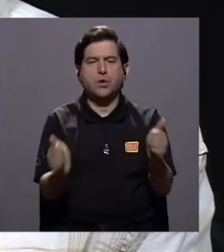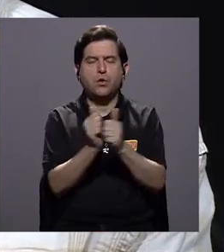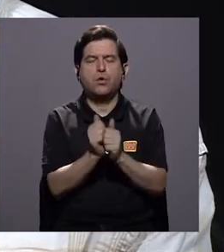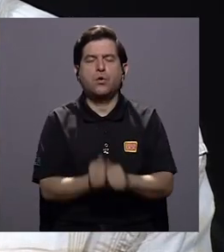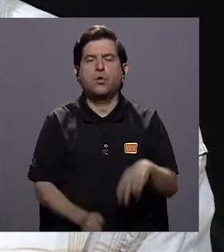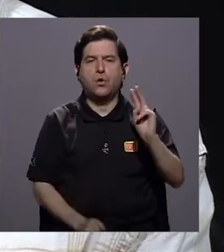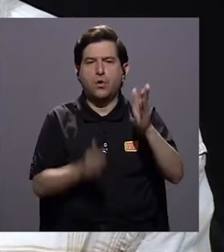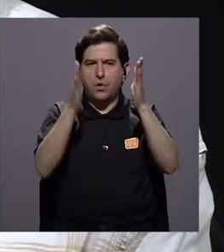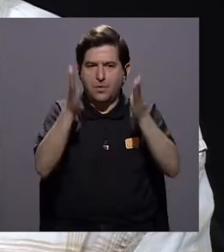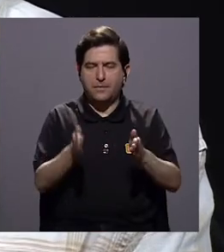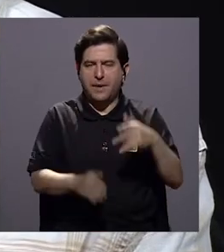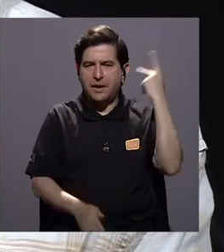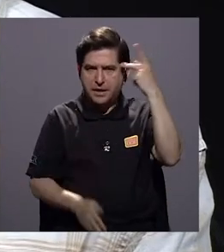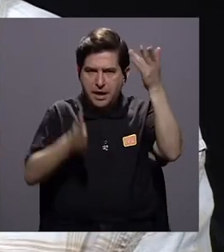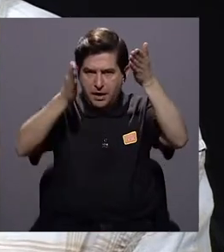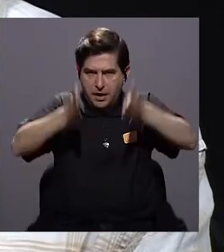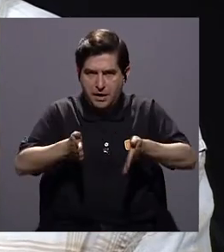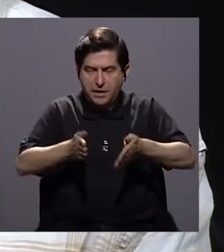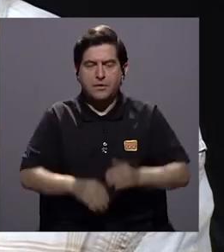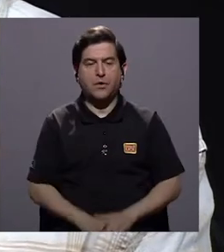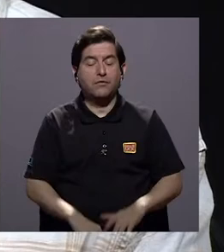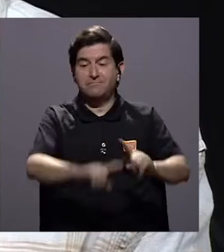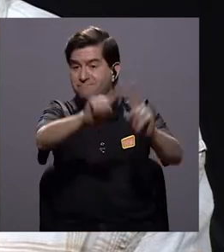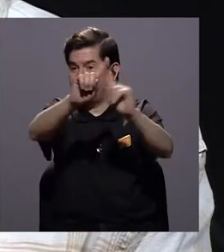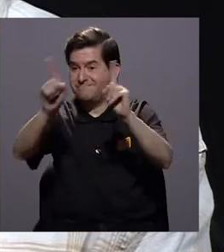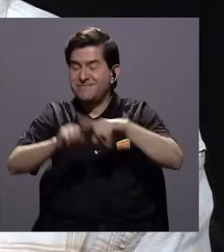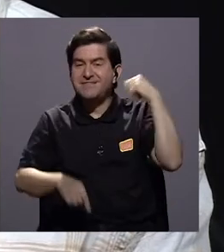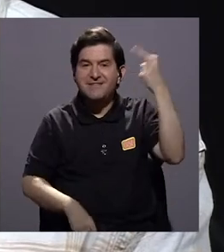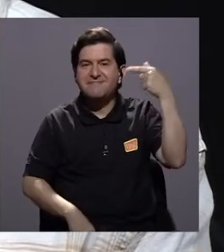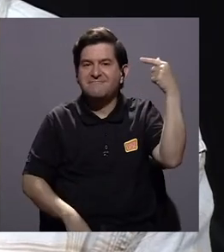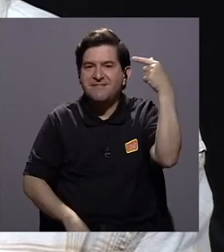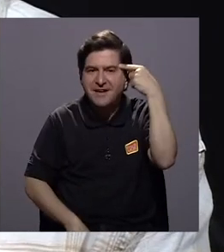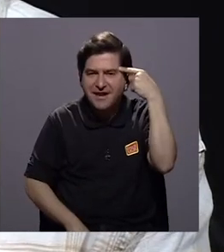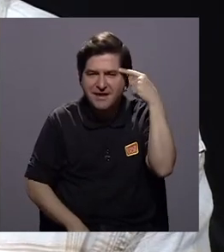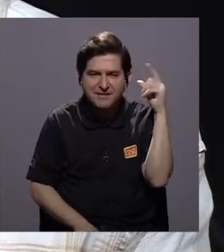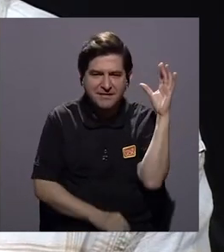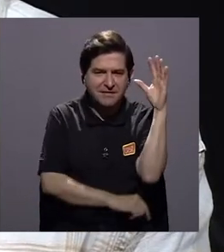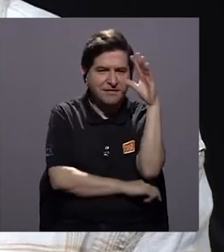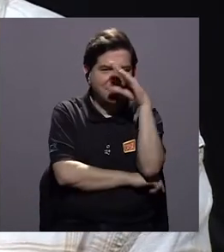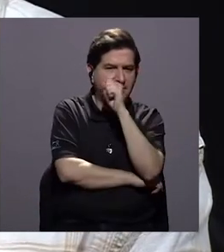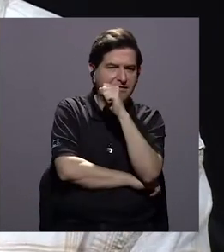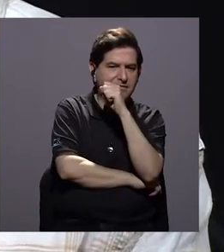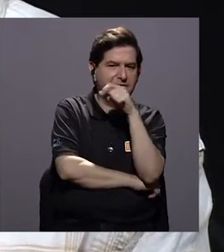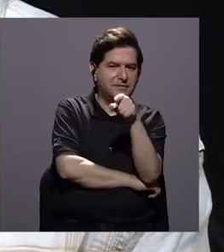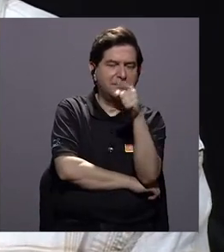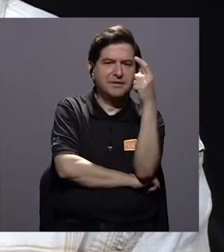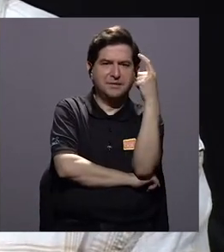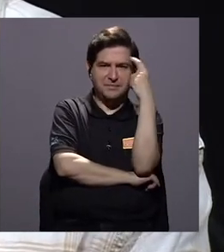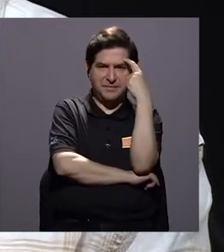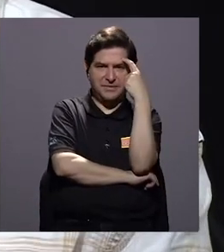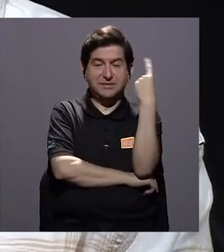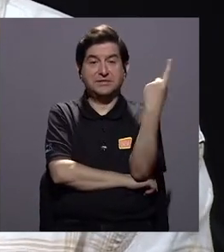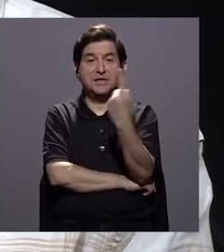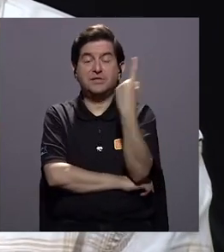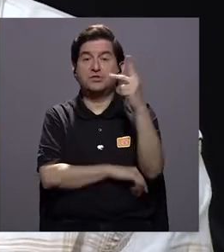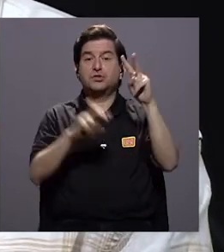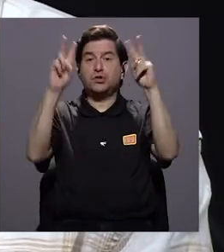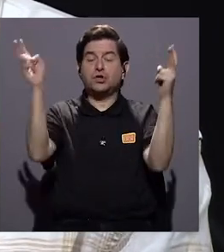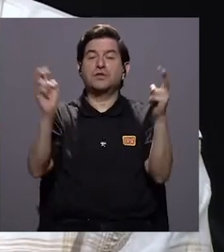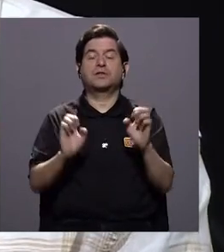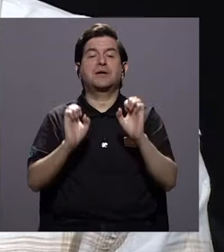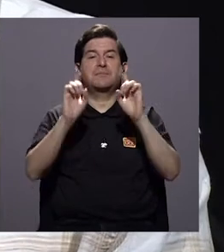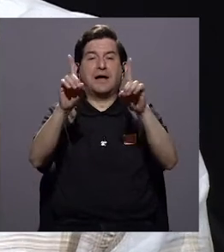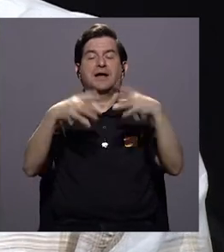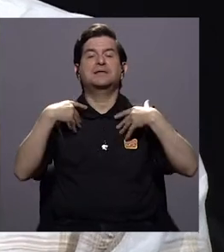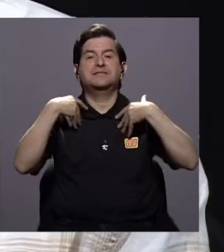compañero politólogo nos damos cuenta que los diferentes gobiernos han pensado en solo el tema